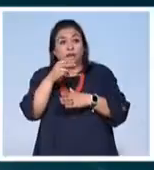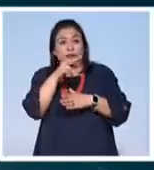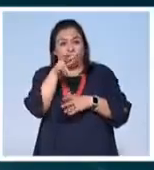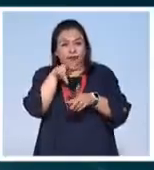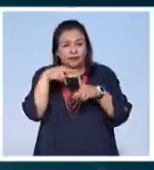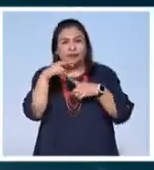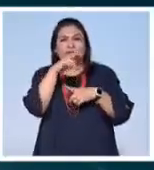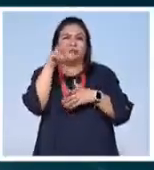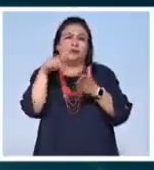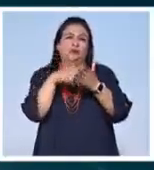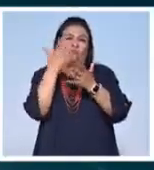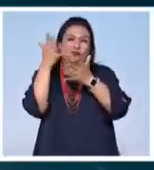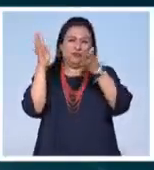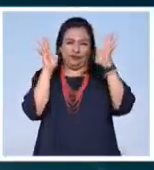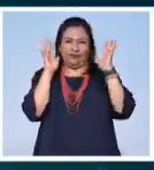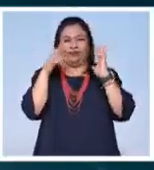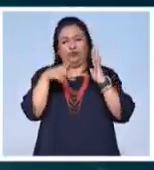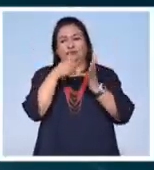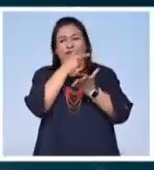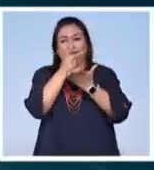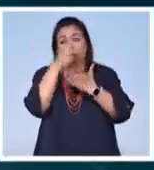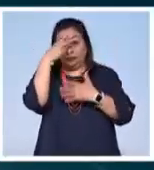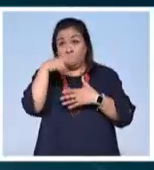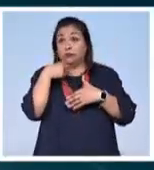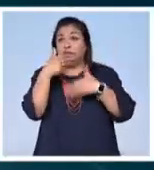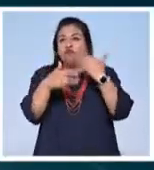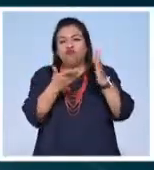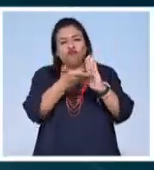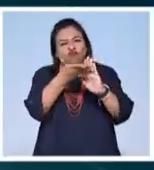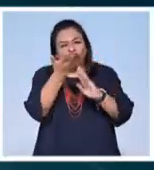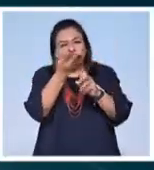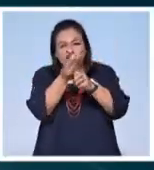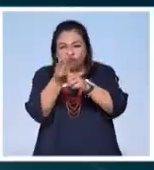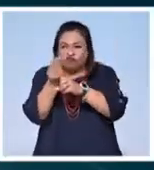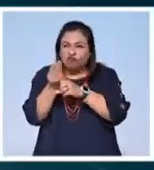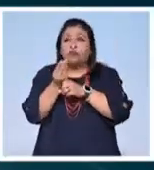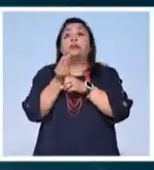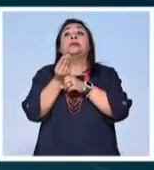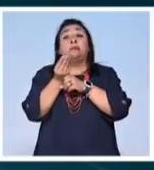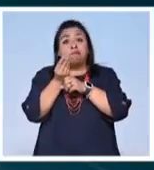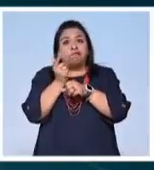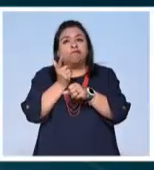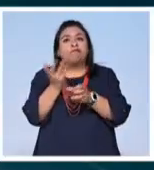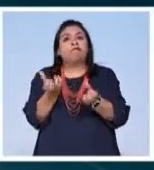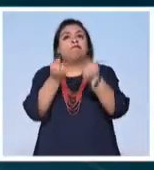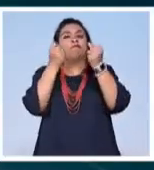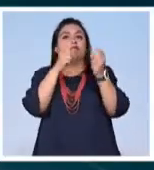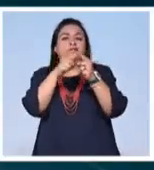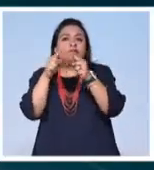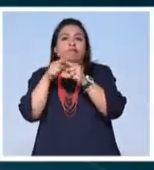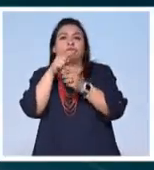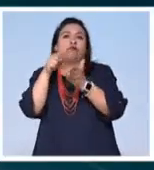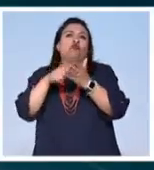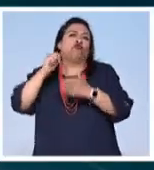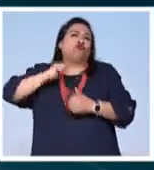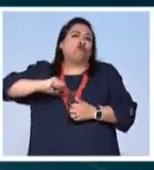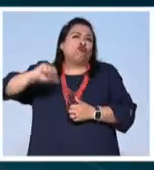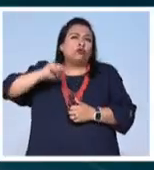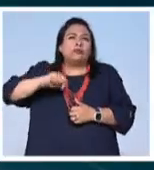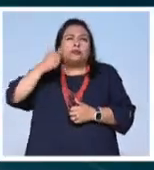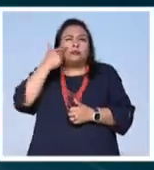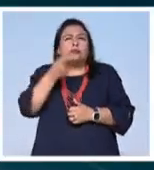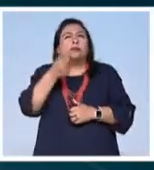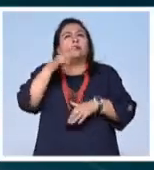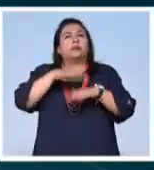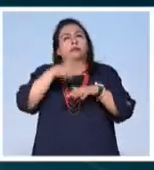pulmón principal de la Ciudad de México. Durante los procesos de restauración y acondicionamiento, se han recuperado diferentes vestigios que nos cuentan